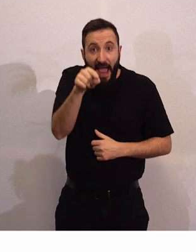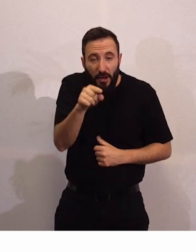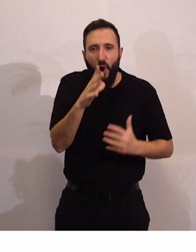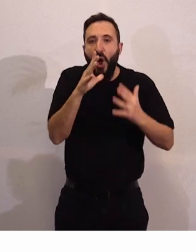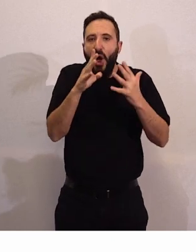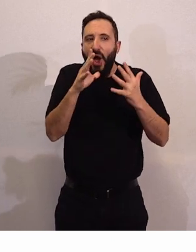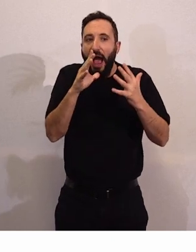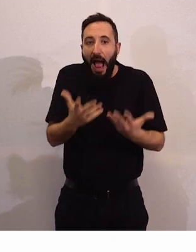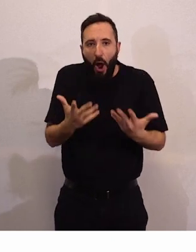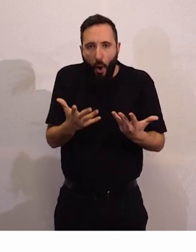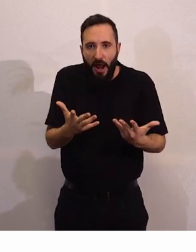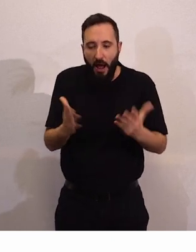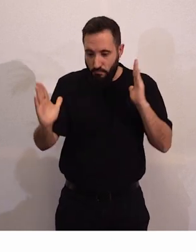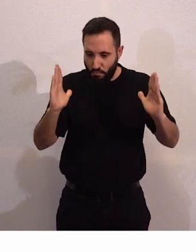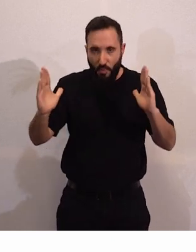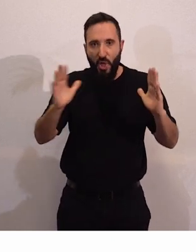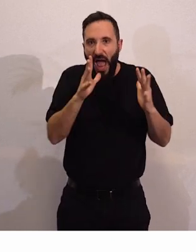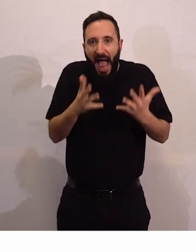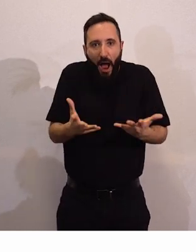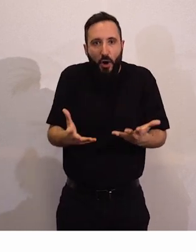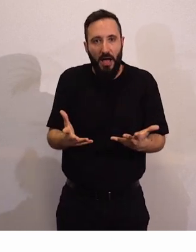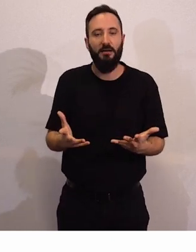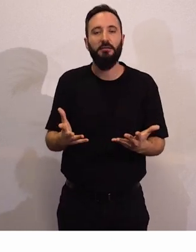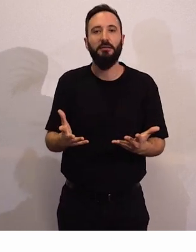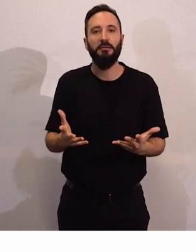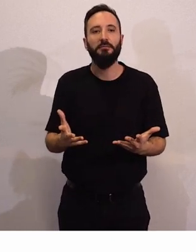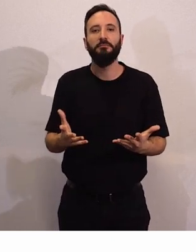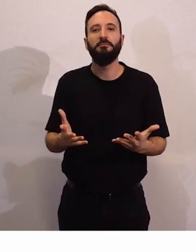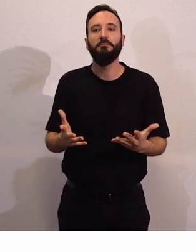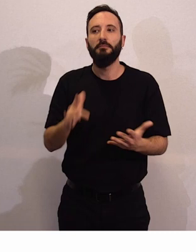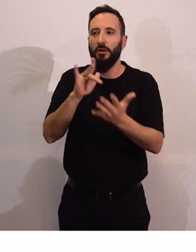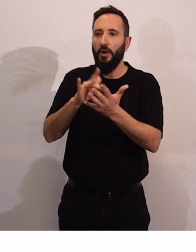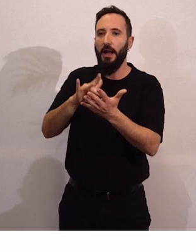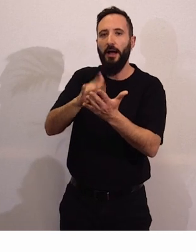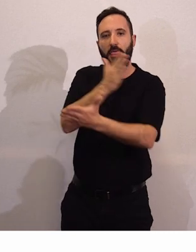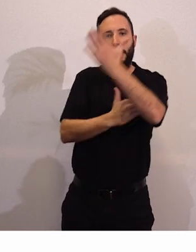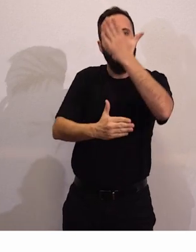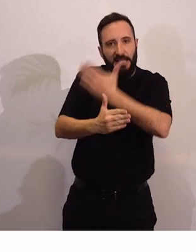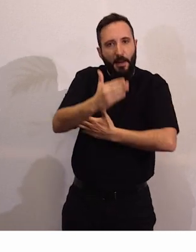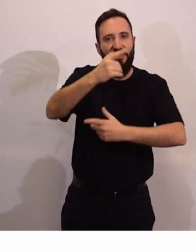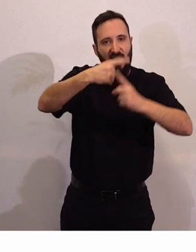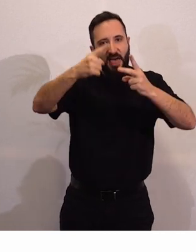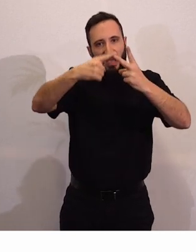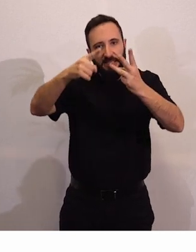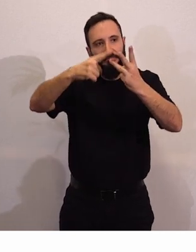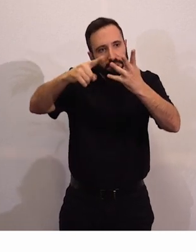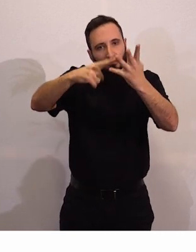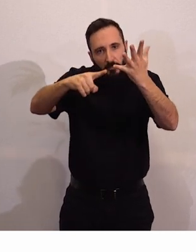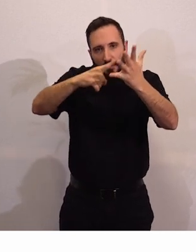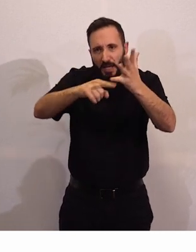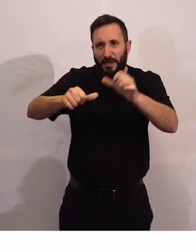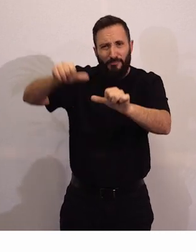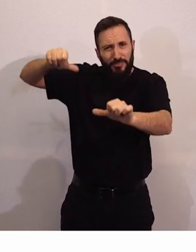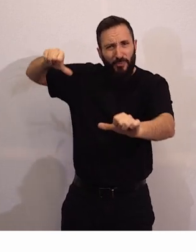viendo con una discapacidad o con unas discapacidades que siempre